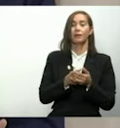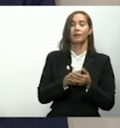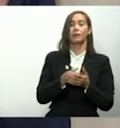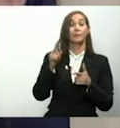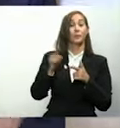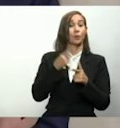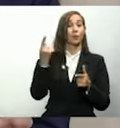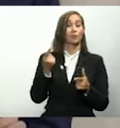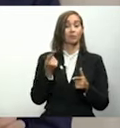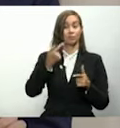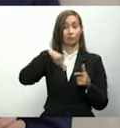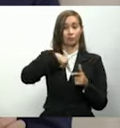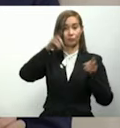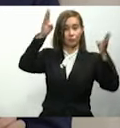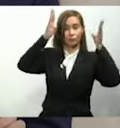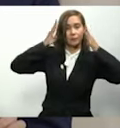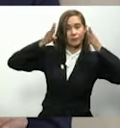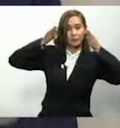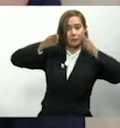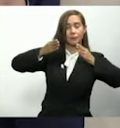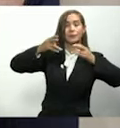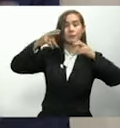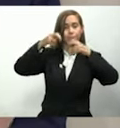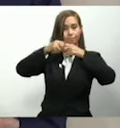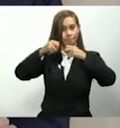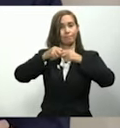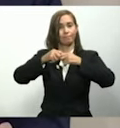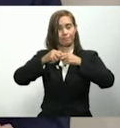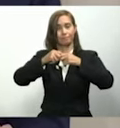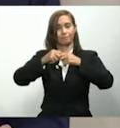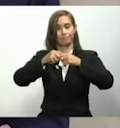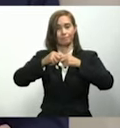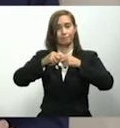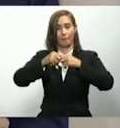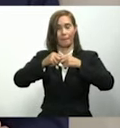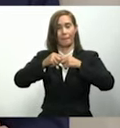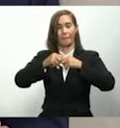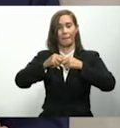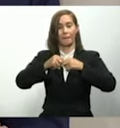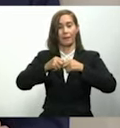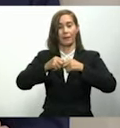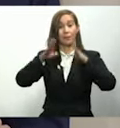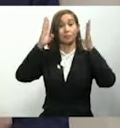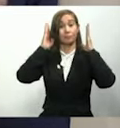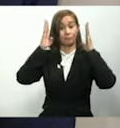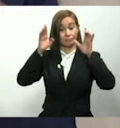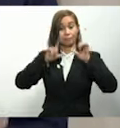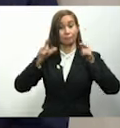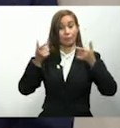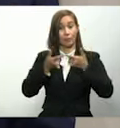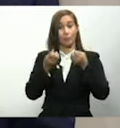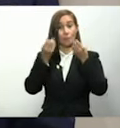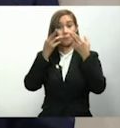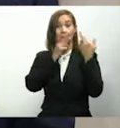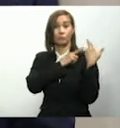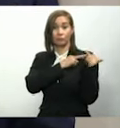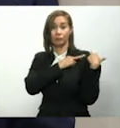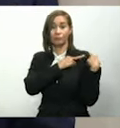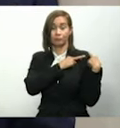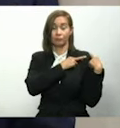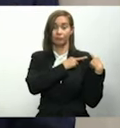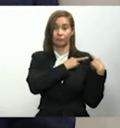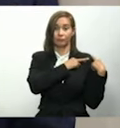Entonces, atender el sector eléctrico con responsabilidad